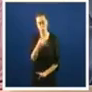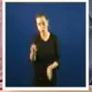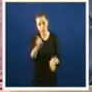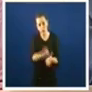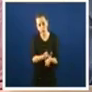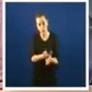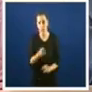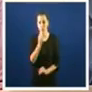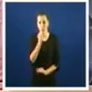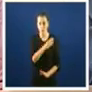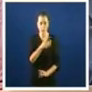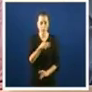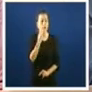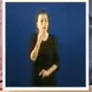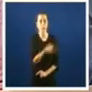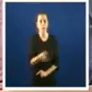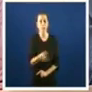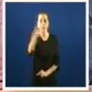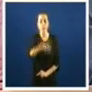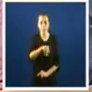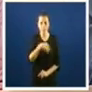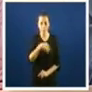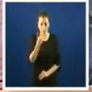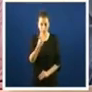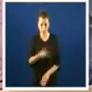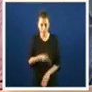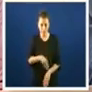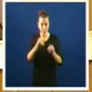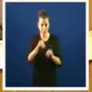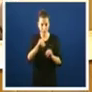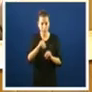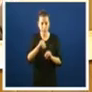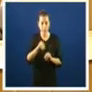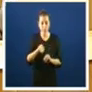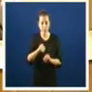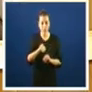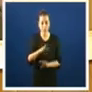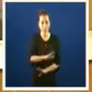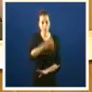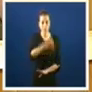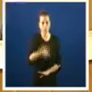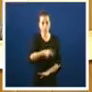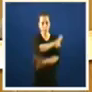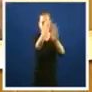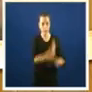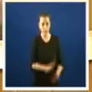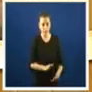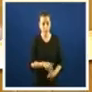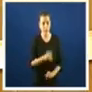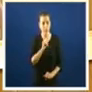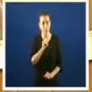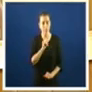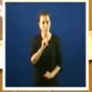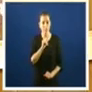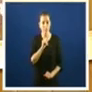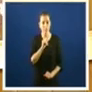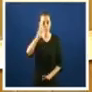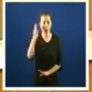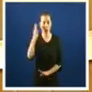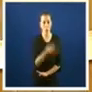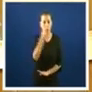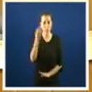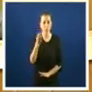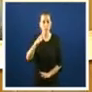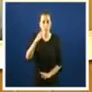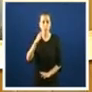E en todo caso, decir de xa para rematar Que a sentenza que me condena por besacións leves